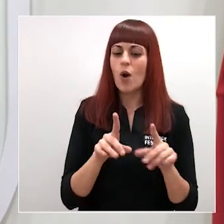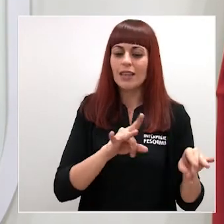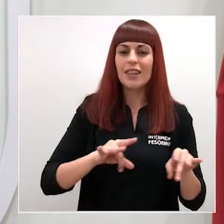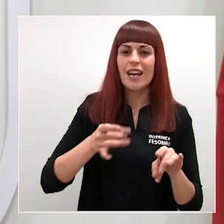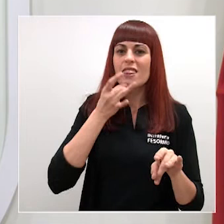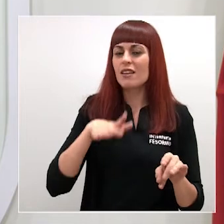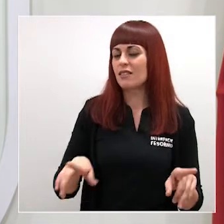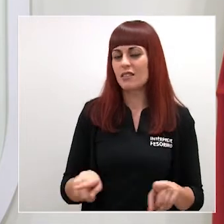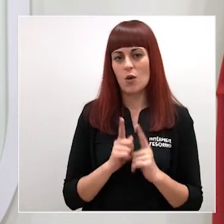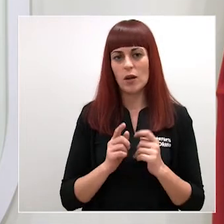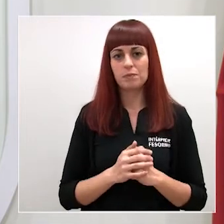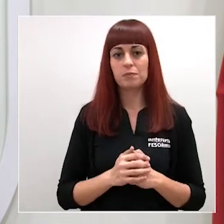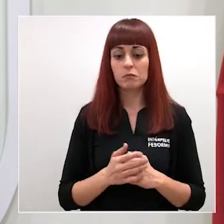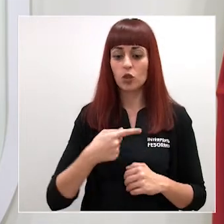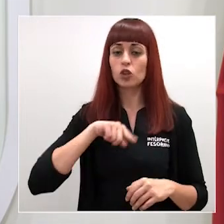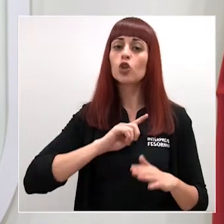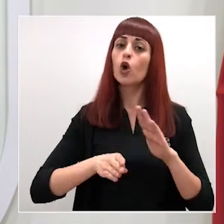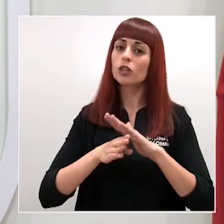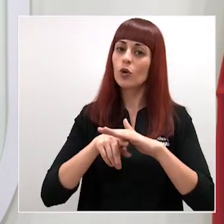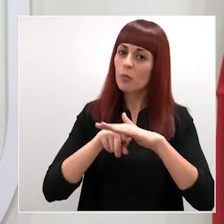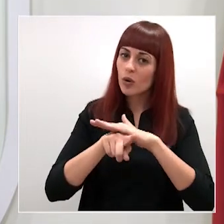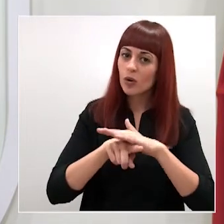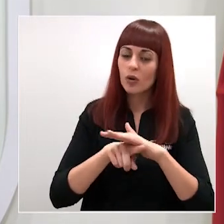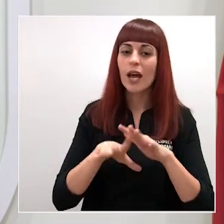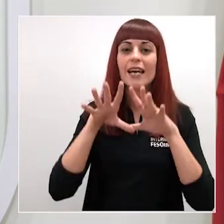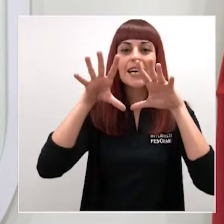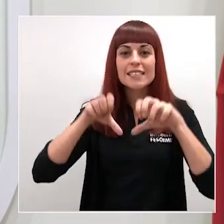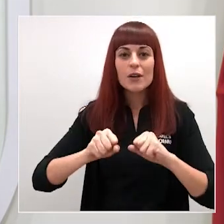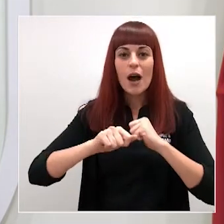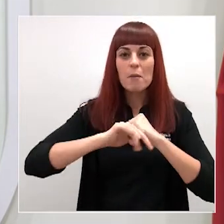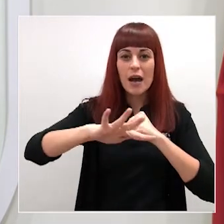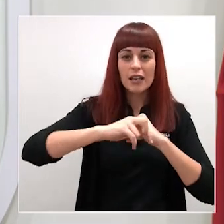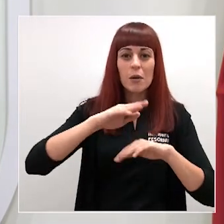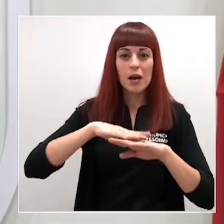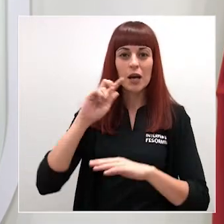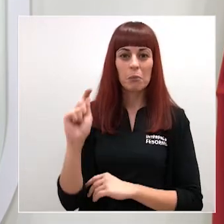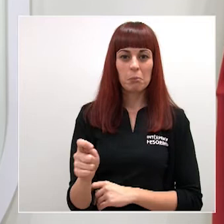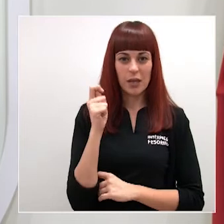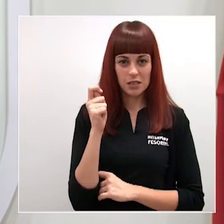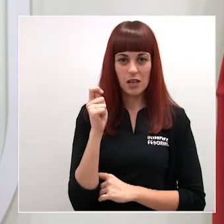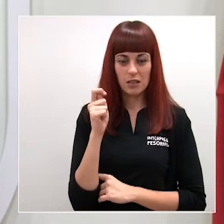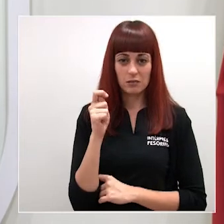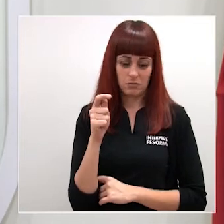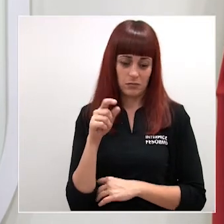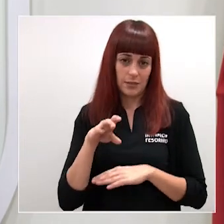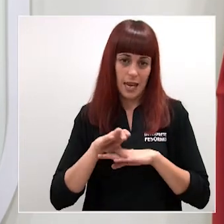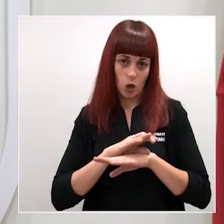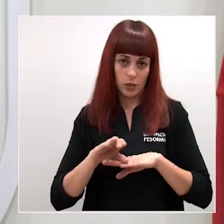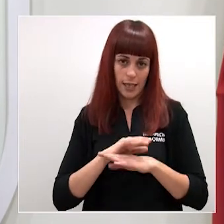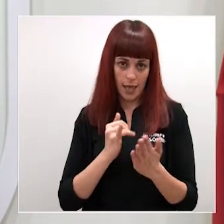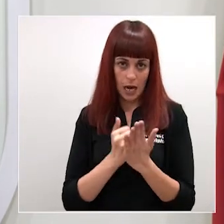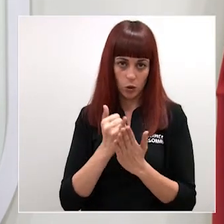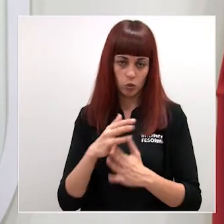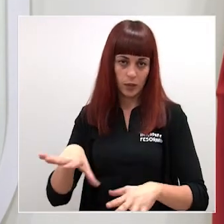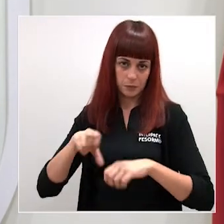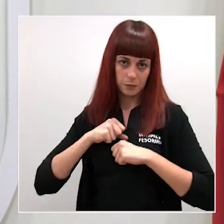se sigue tramitando esa declaración de reserva marina de pesca por parte de la consejería de agricultura